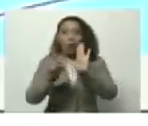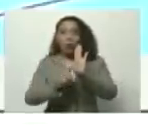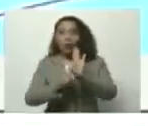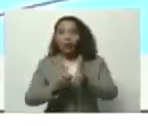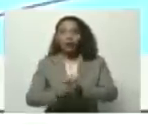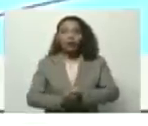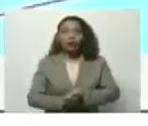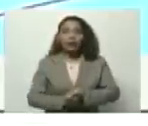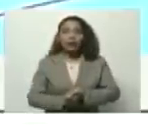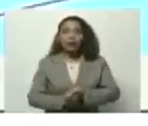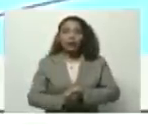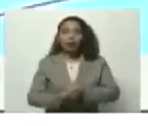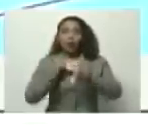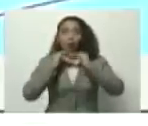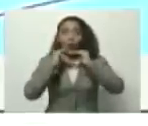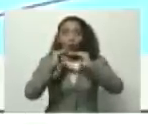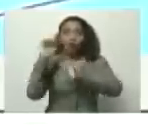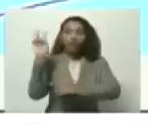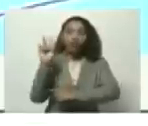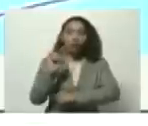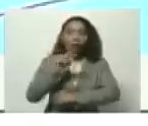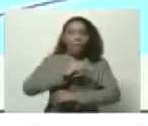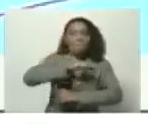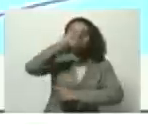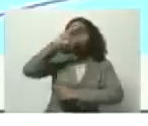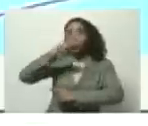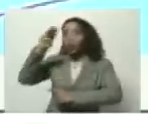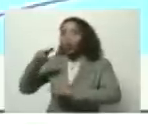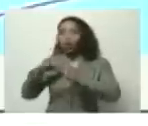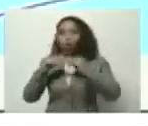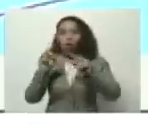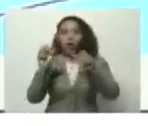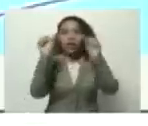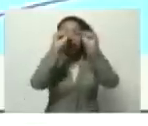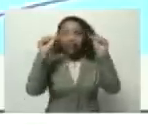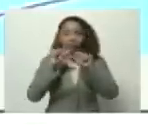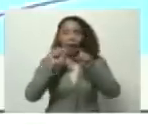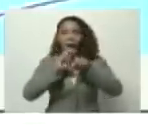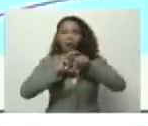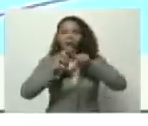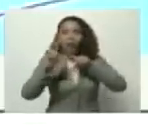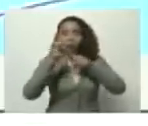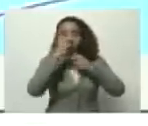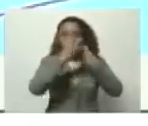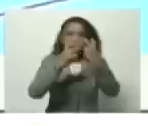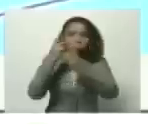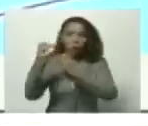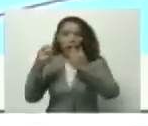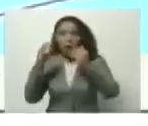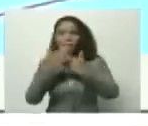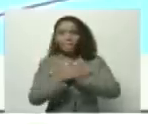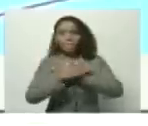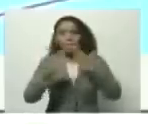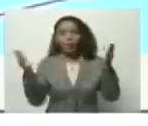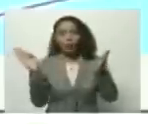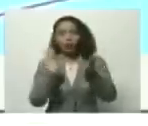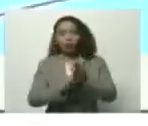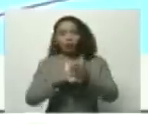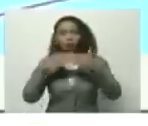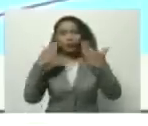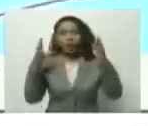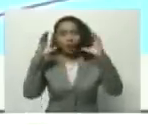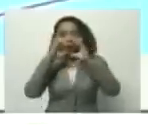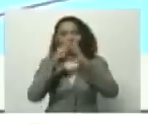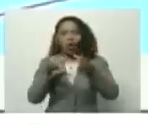Venezolanos, las montañas. Todo el sistema turístico del país estará a disposición por medio de